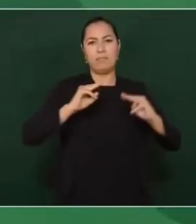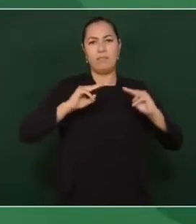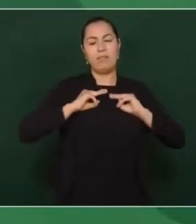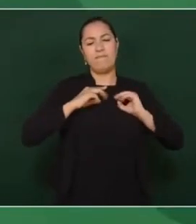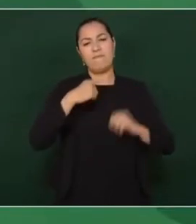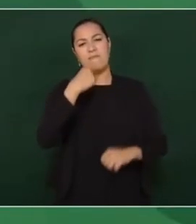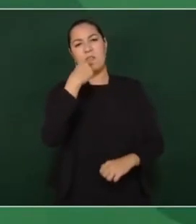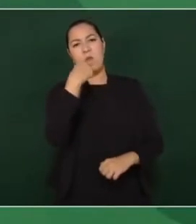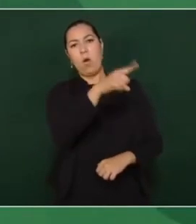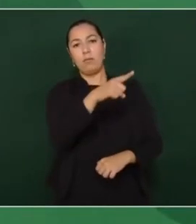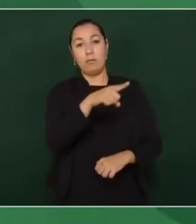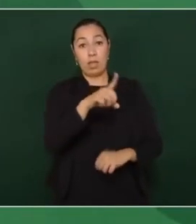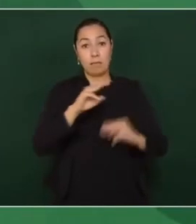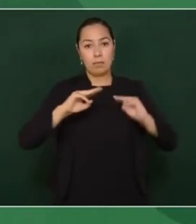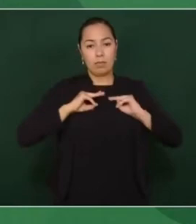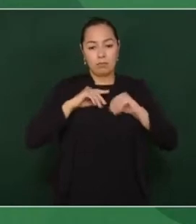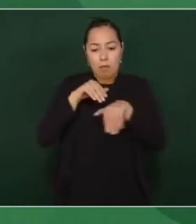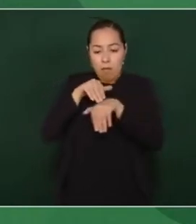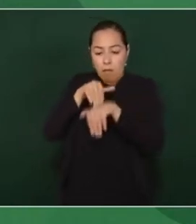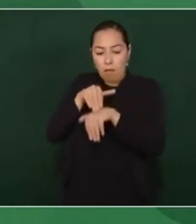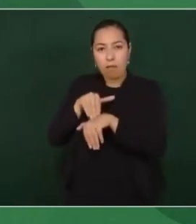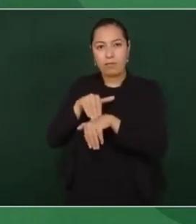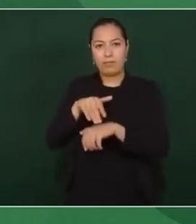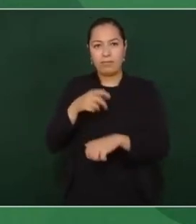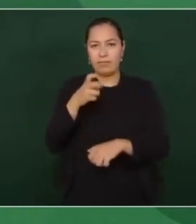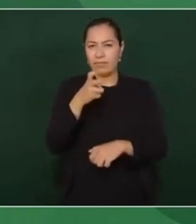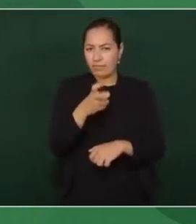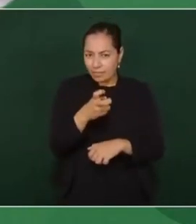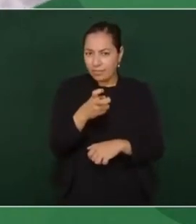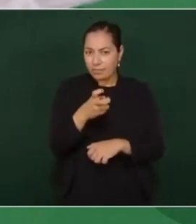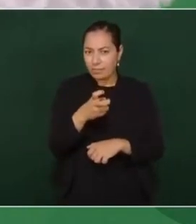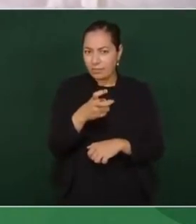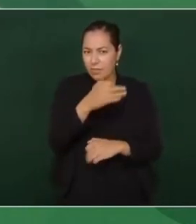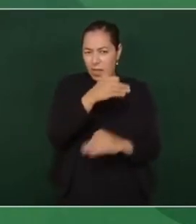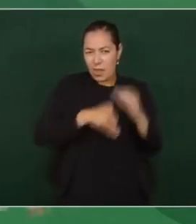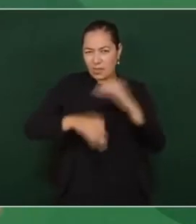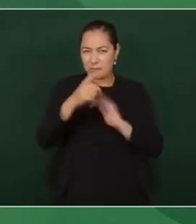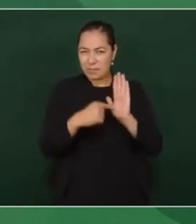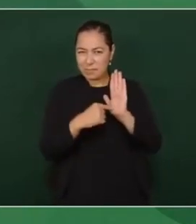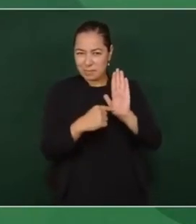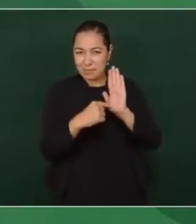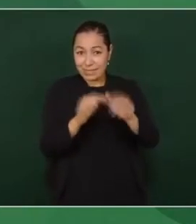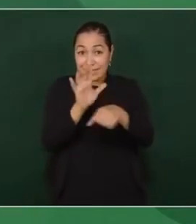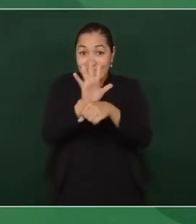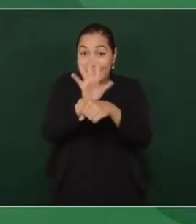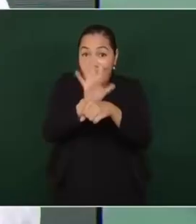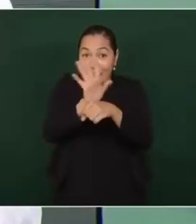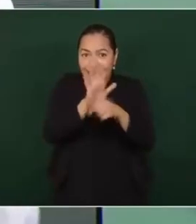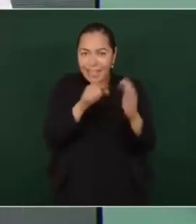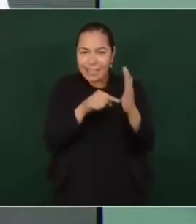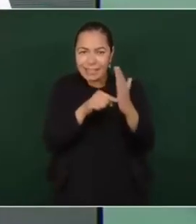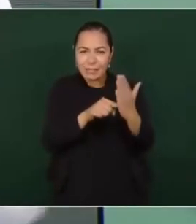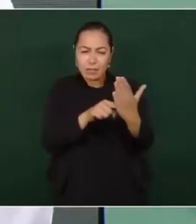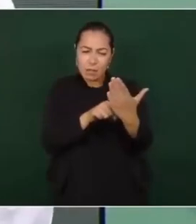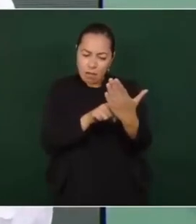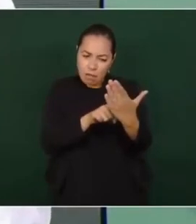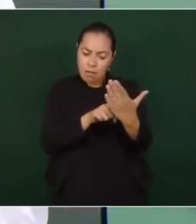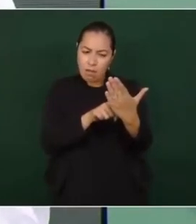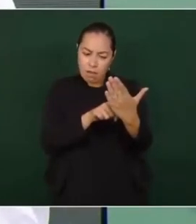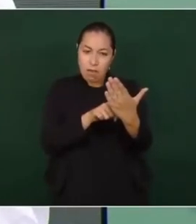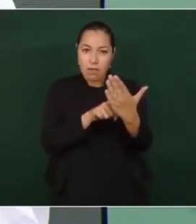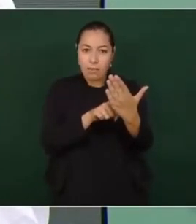orden, todo ese mundo, ¿no? y el otro